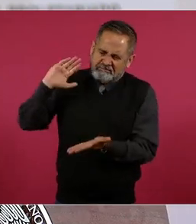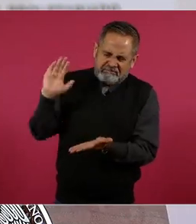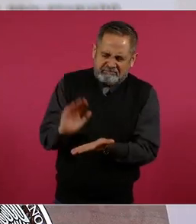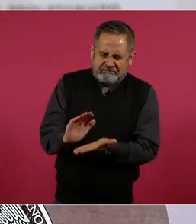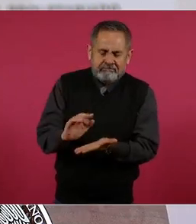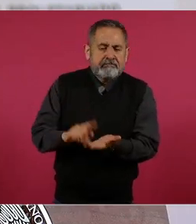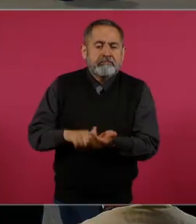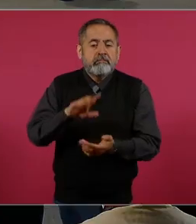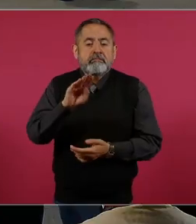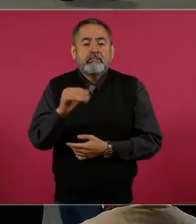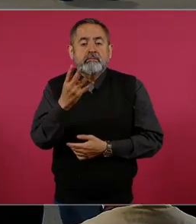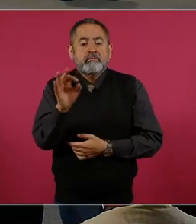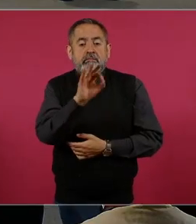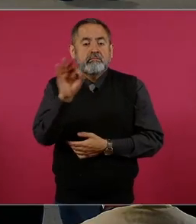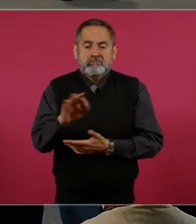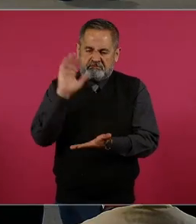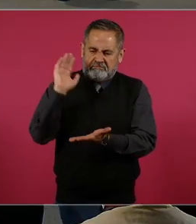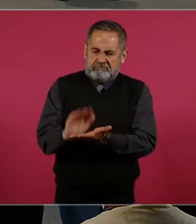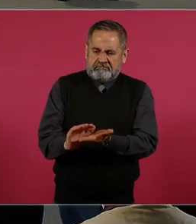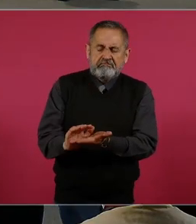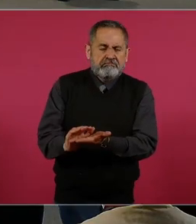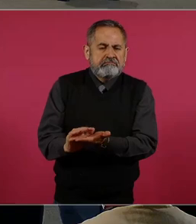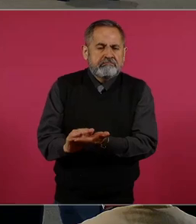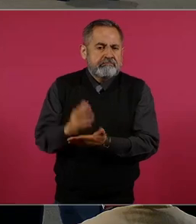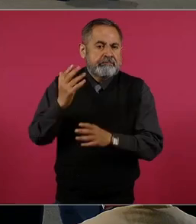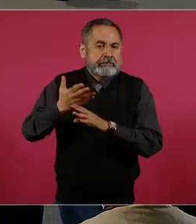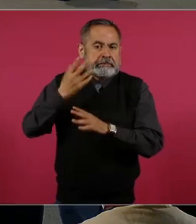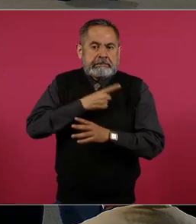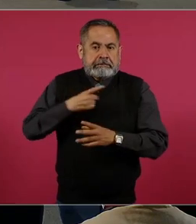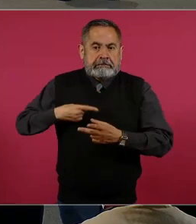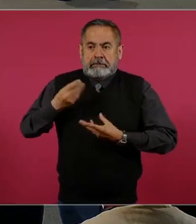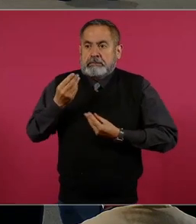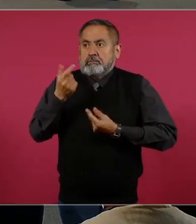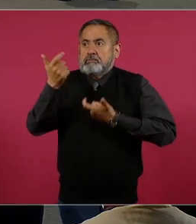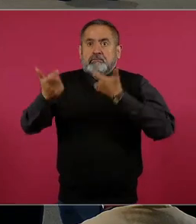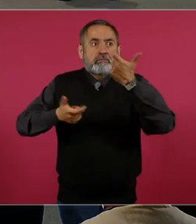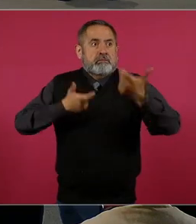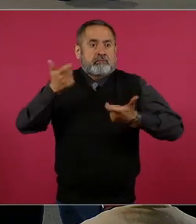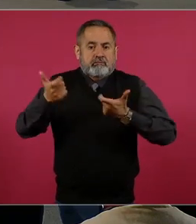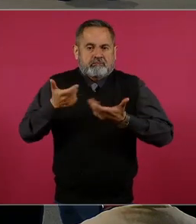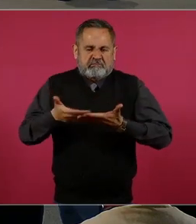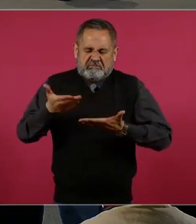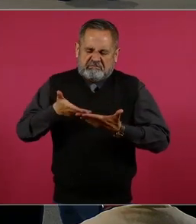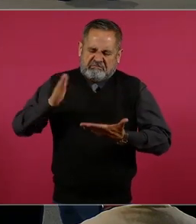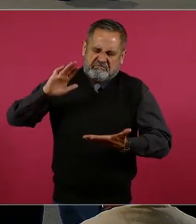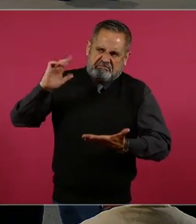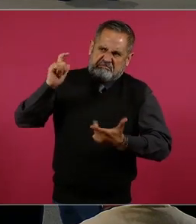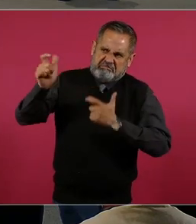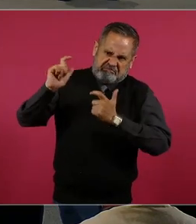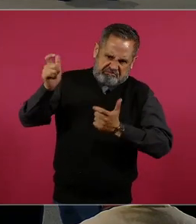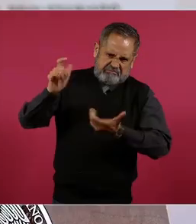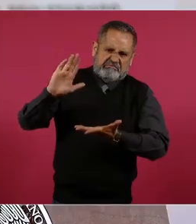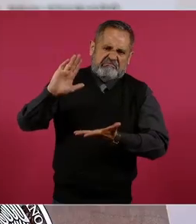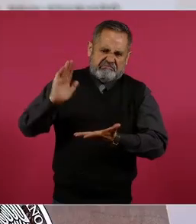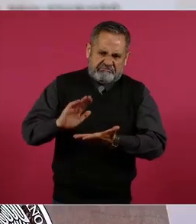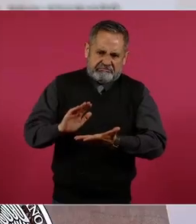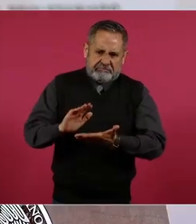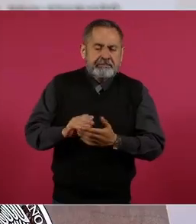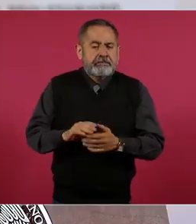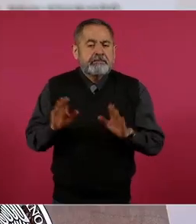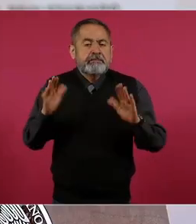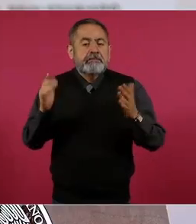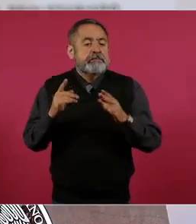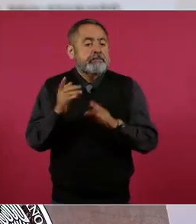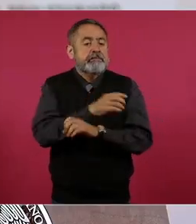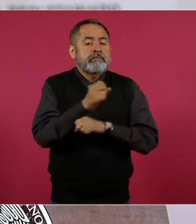por ciento el endeudamiento neto que se tenía comparado con administraciones anteriores. Sólo de términos comparativos, en el